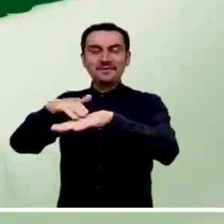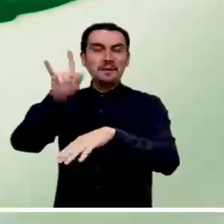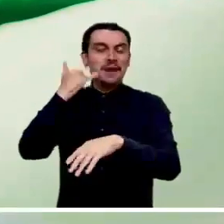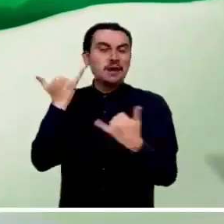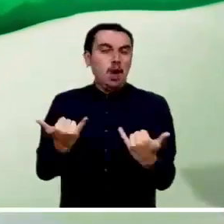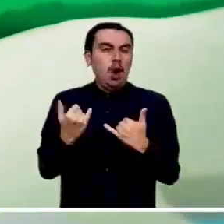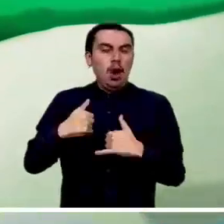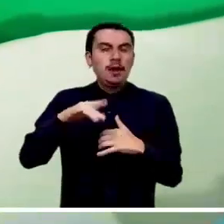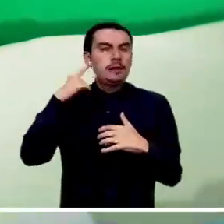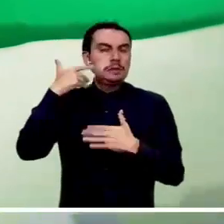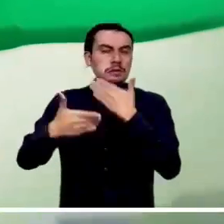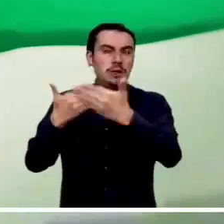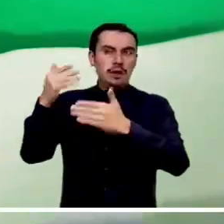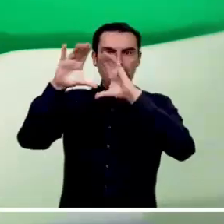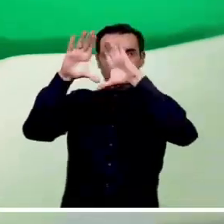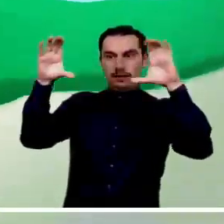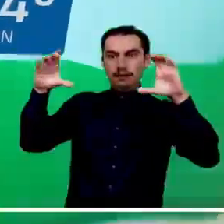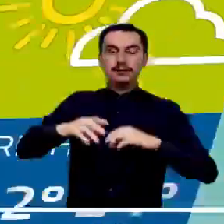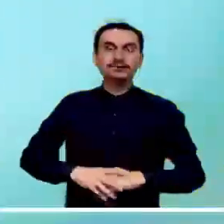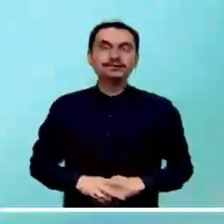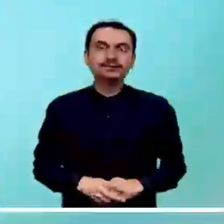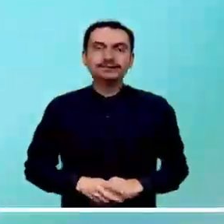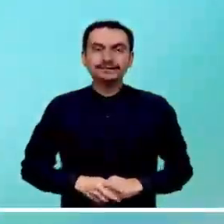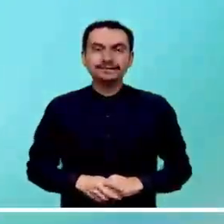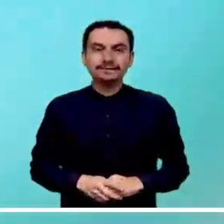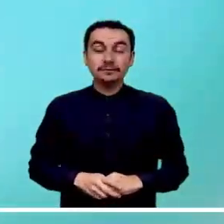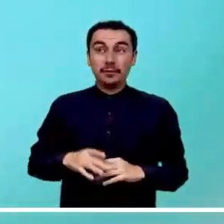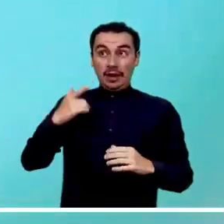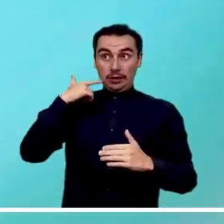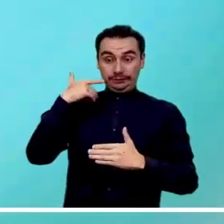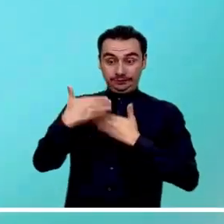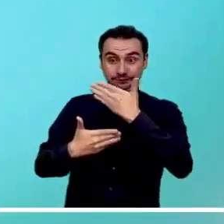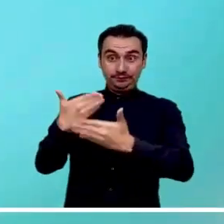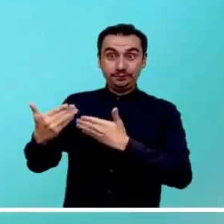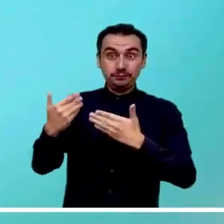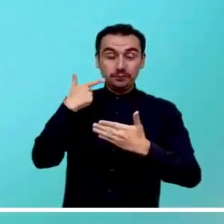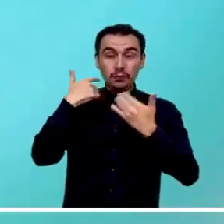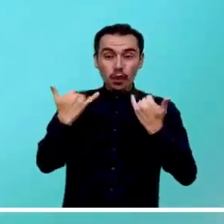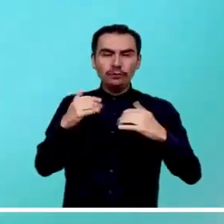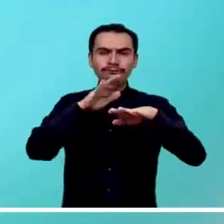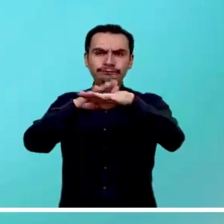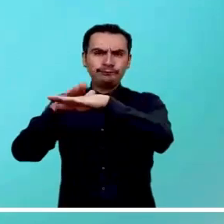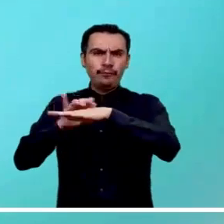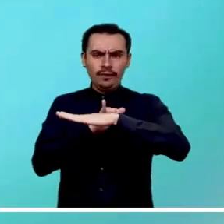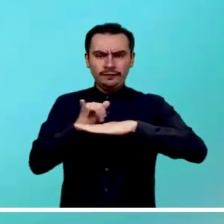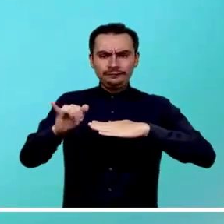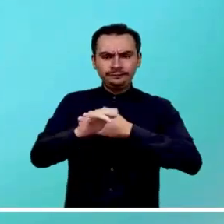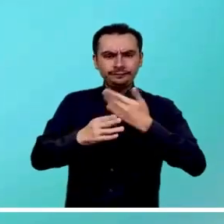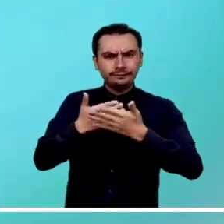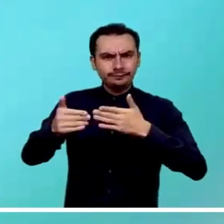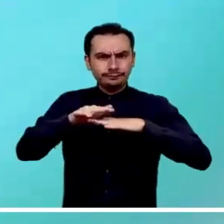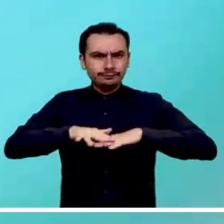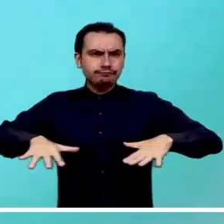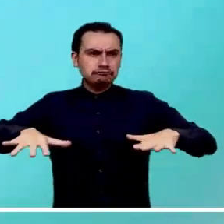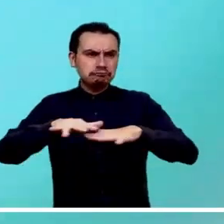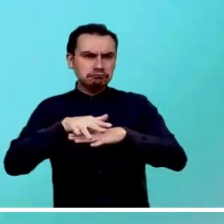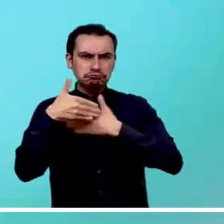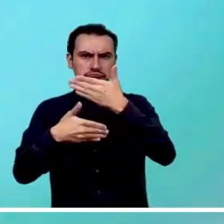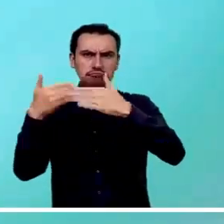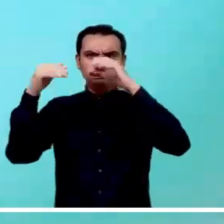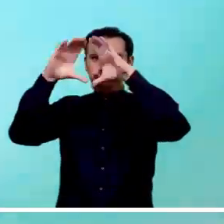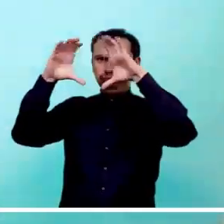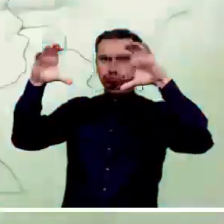El tiempo semi-nublado persistirá en las islas de San Andrés y Providencia, donde también se espera un inicio de jornadas sin